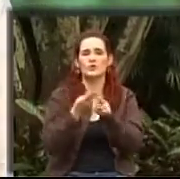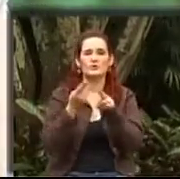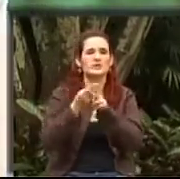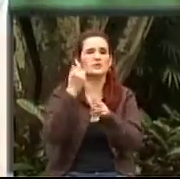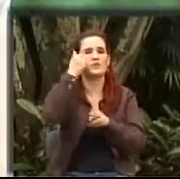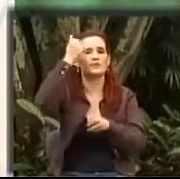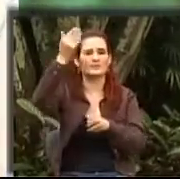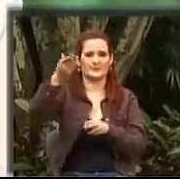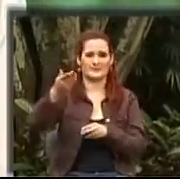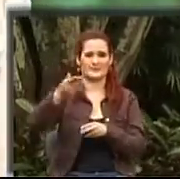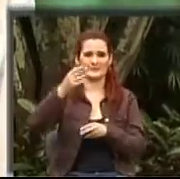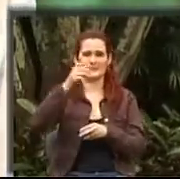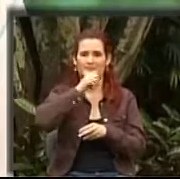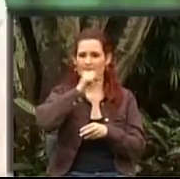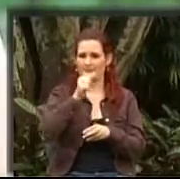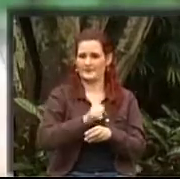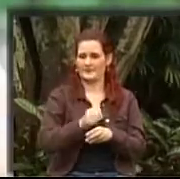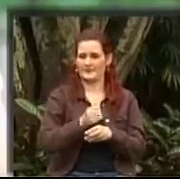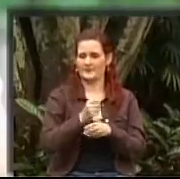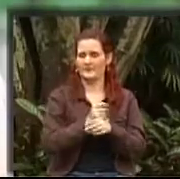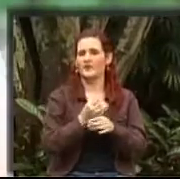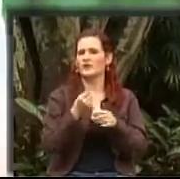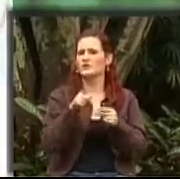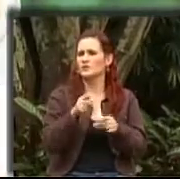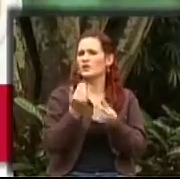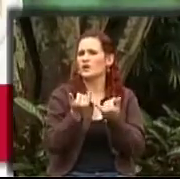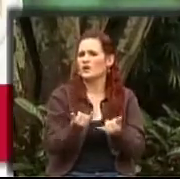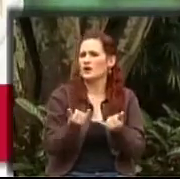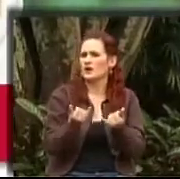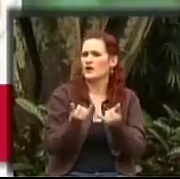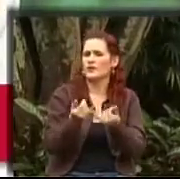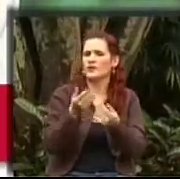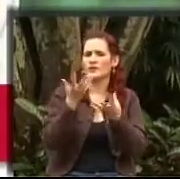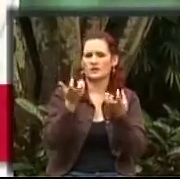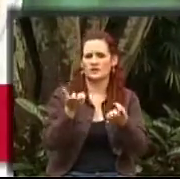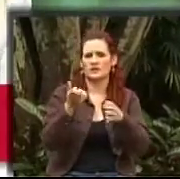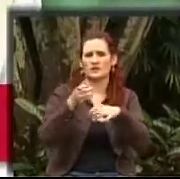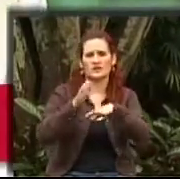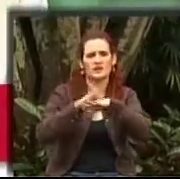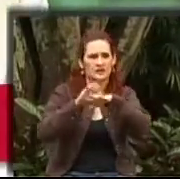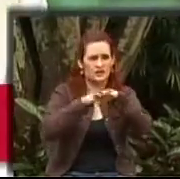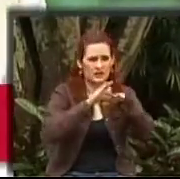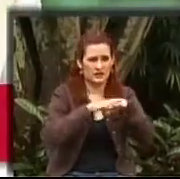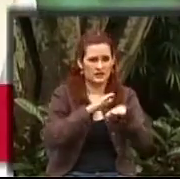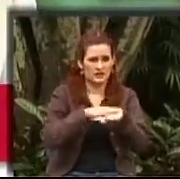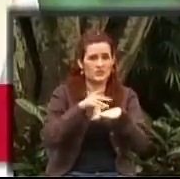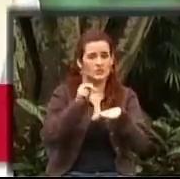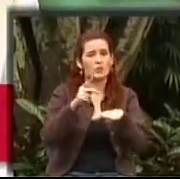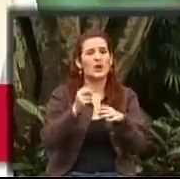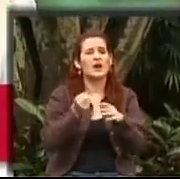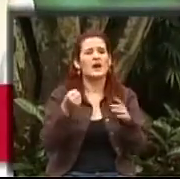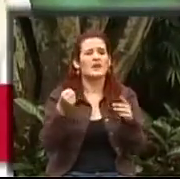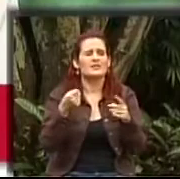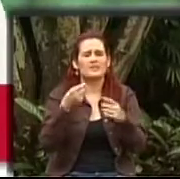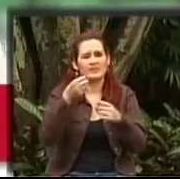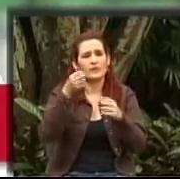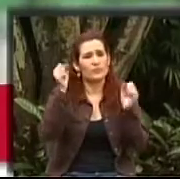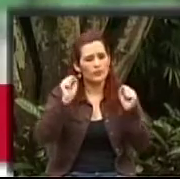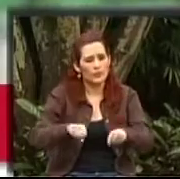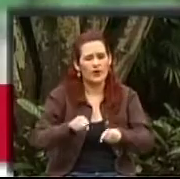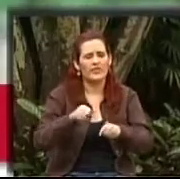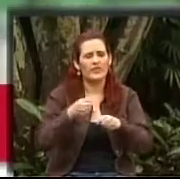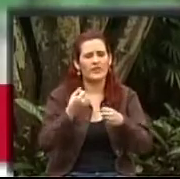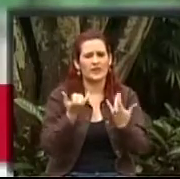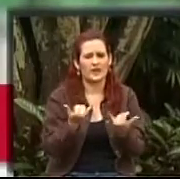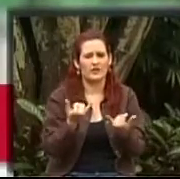Adriana Suárez, pero quiero decir algo que me parece súper importante y es, los accidentes caseros y los accidentes en la calle son una de las